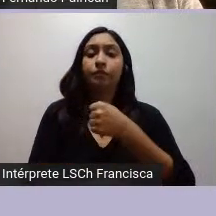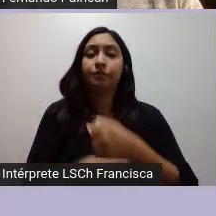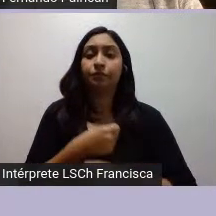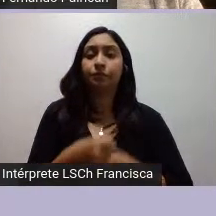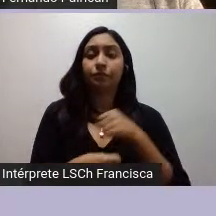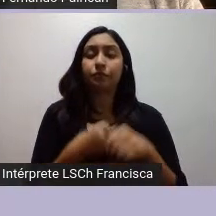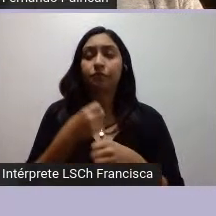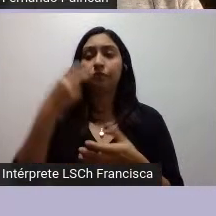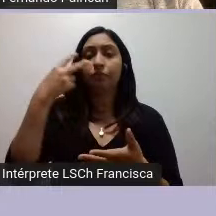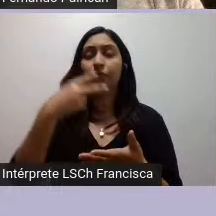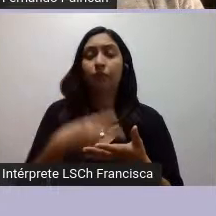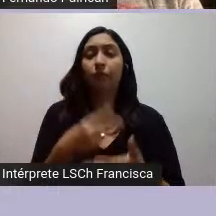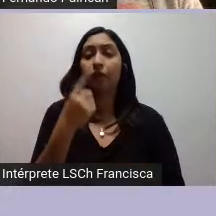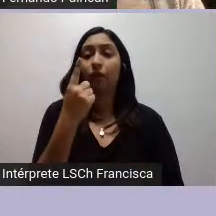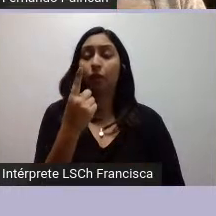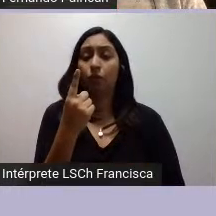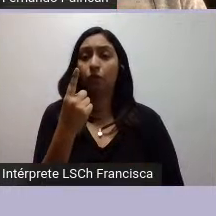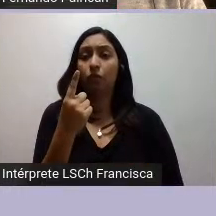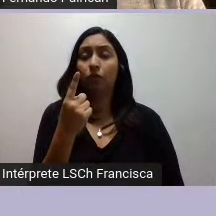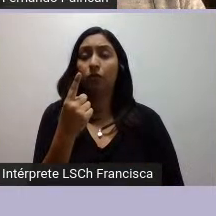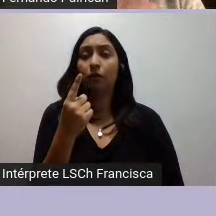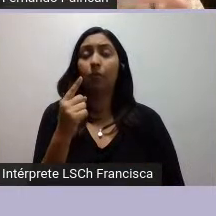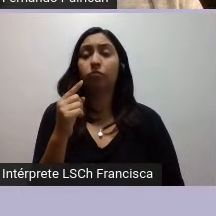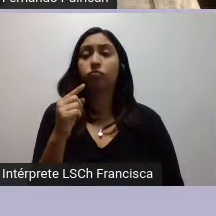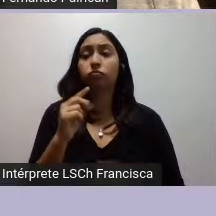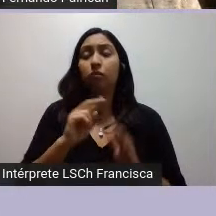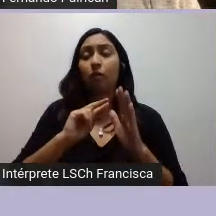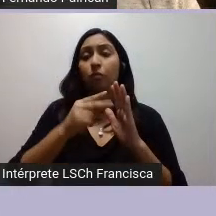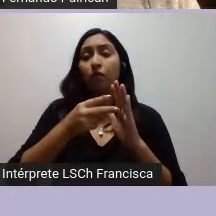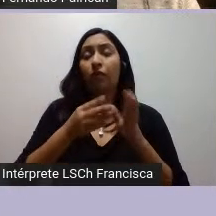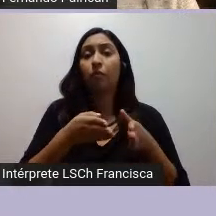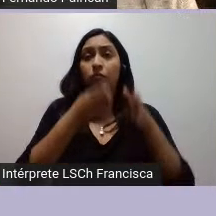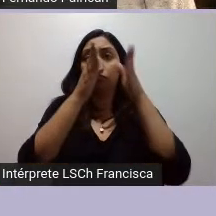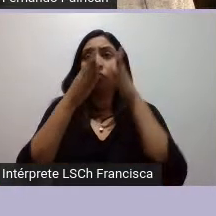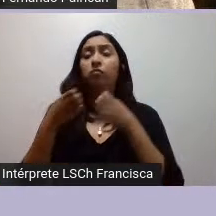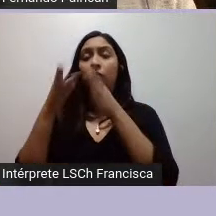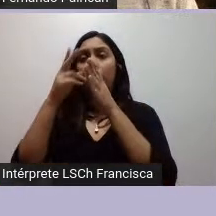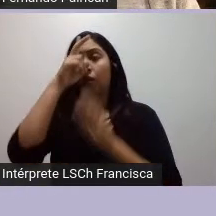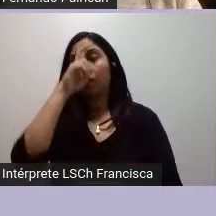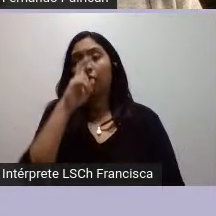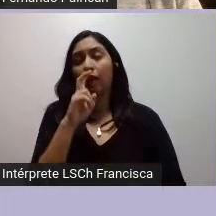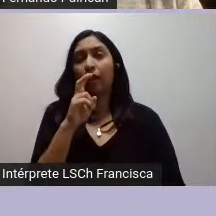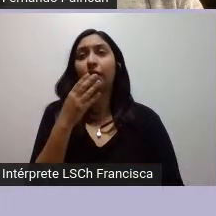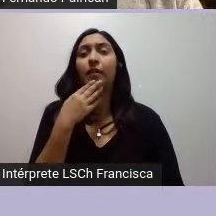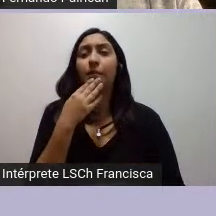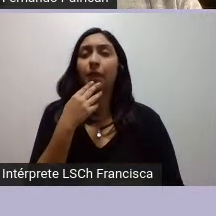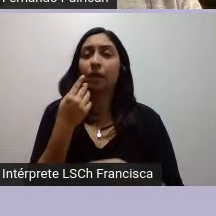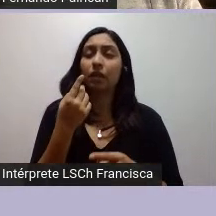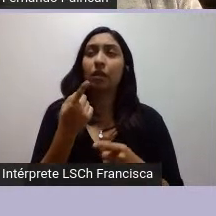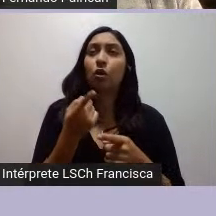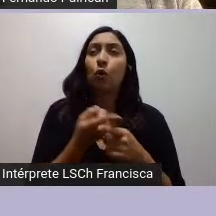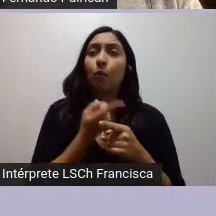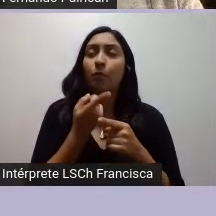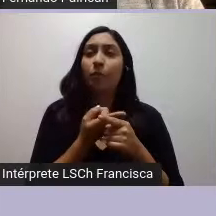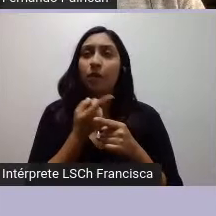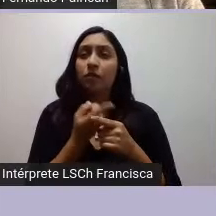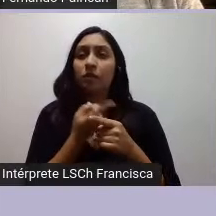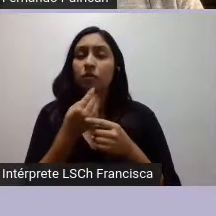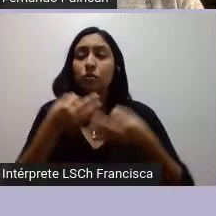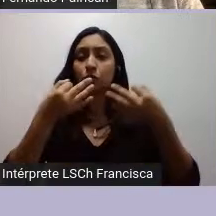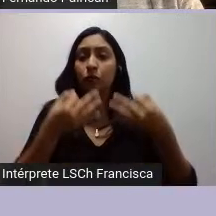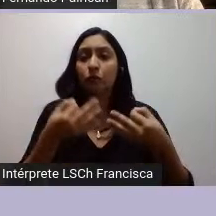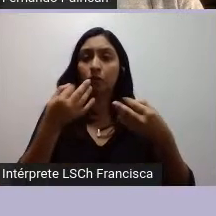con el atentado a las Torres Gemelas, se genera también una discusión sobre la seguridad pública a nivel internacional, y